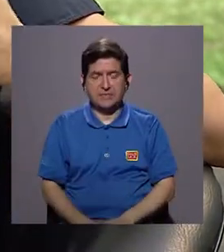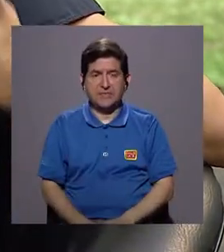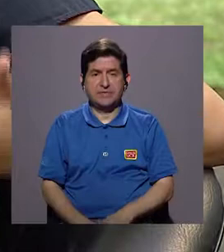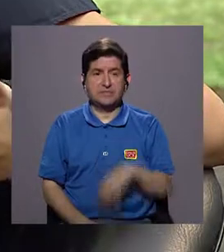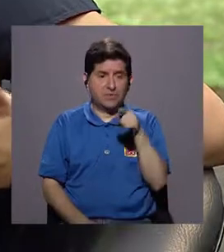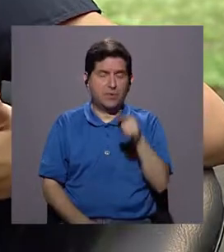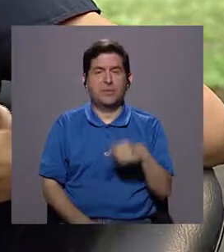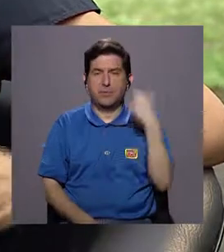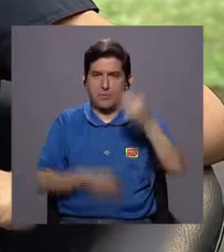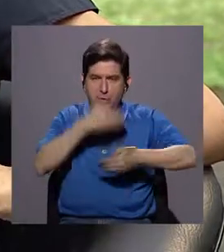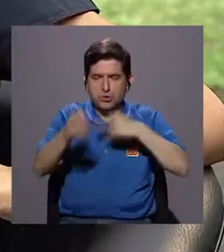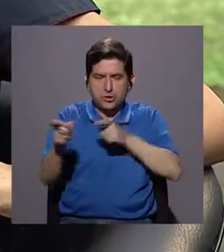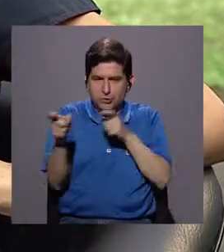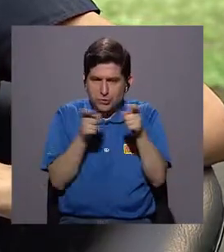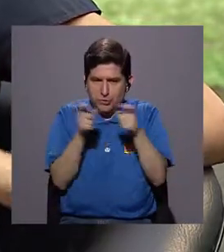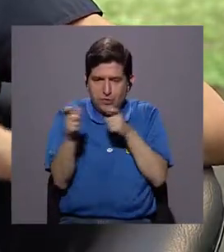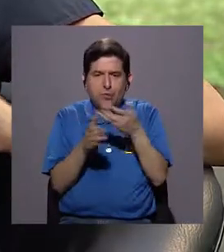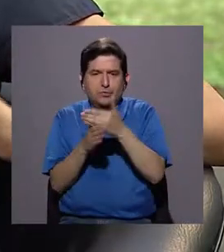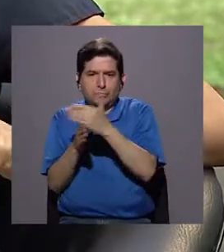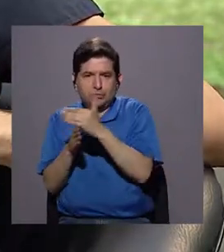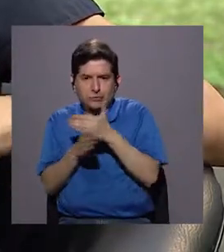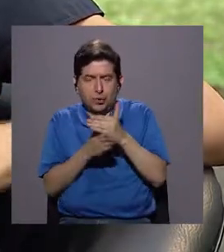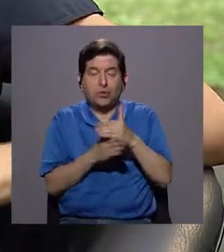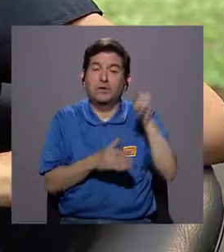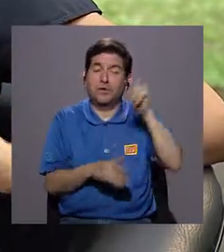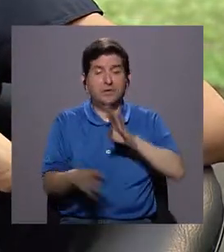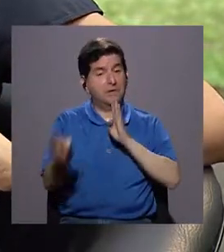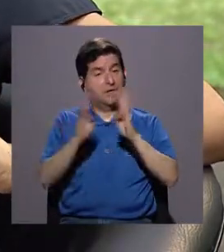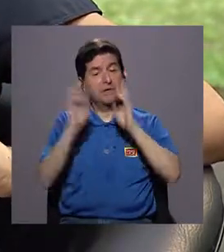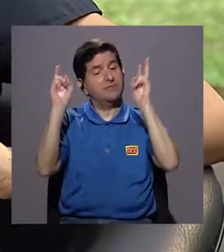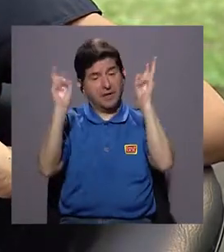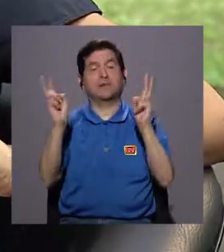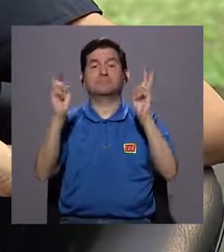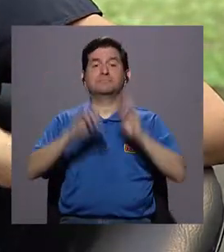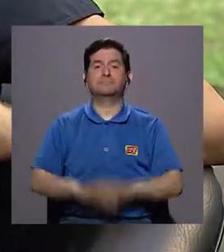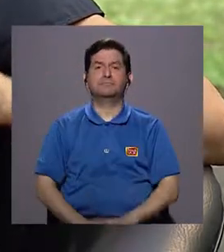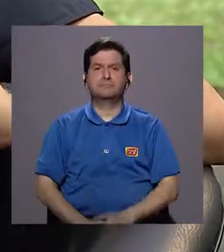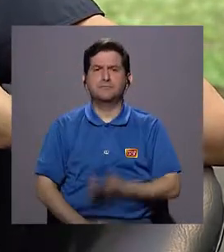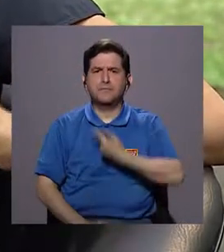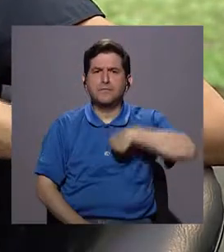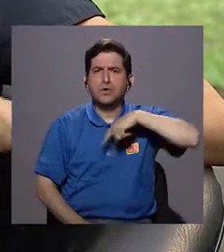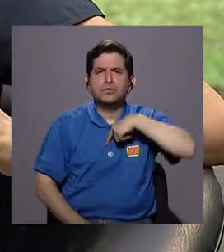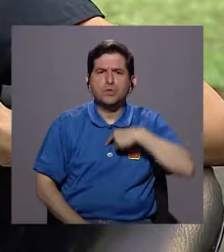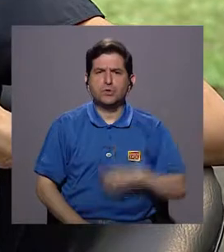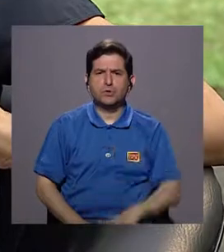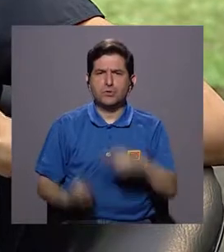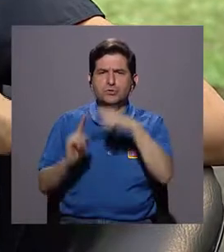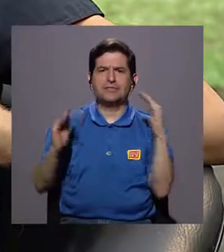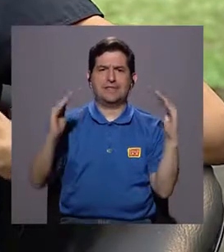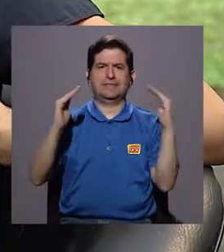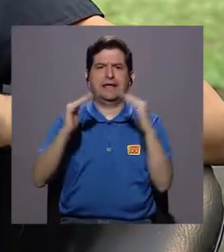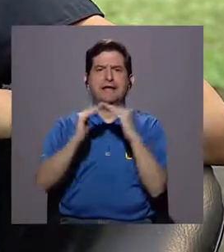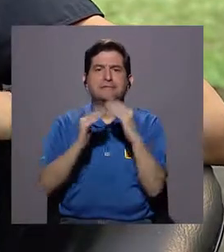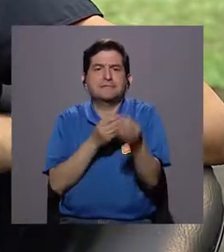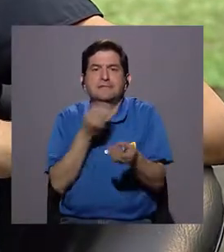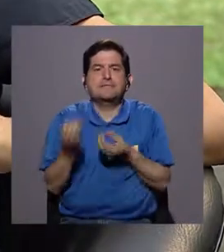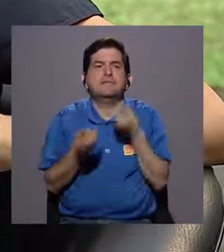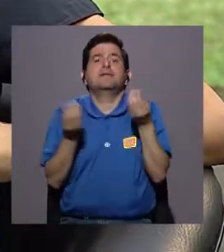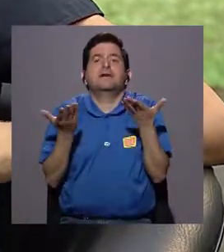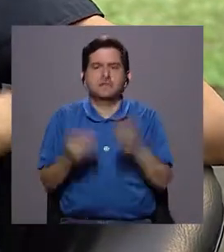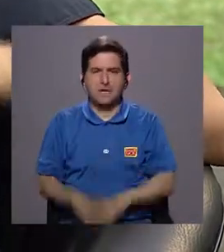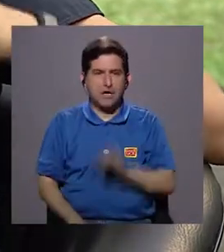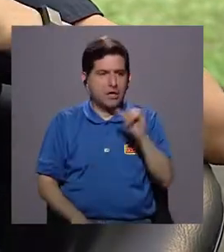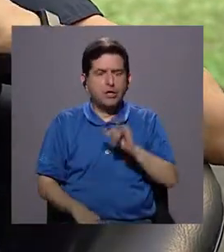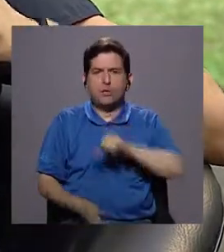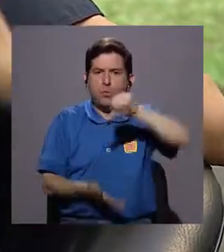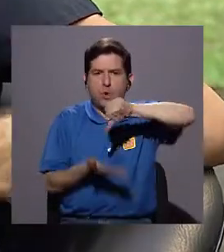su razonamiento. Y entonces es necesario hablar de este tema, ¿qué podemos hacer nosotros desde nuestros hogares,